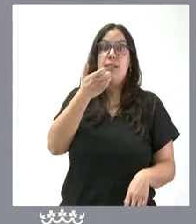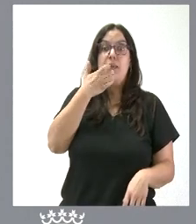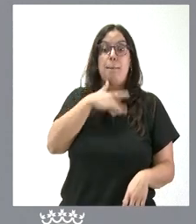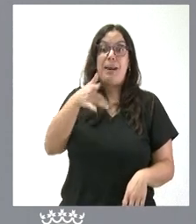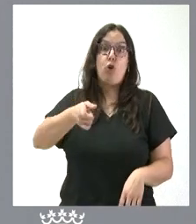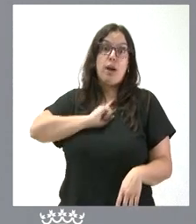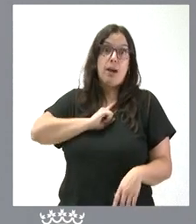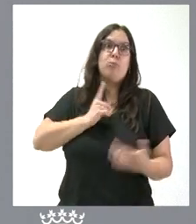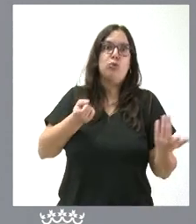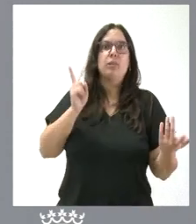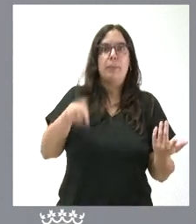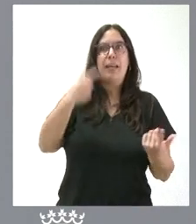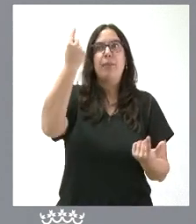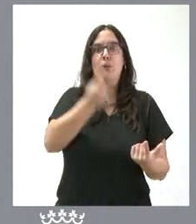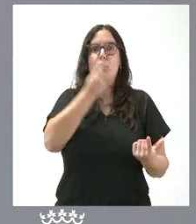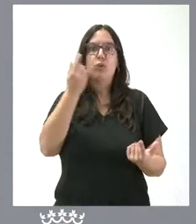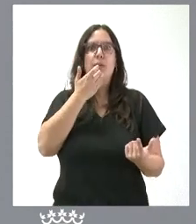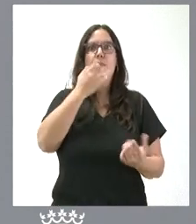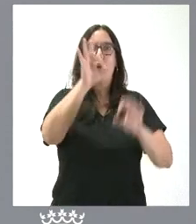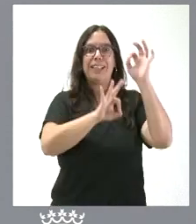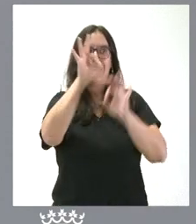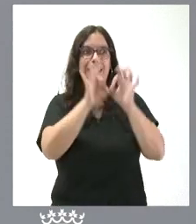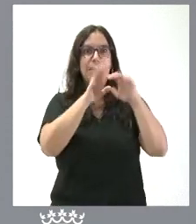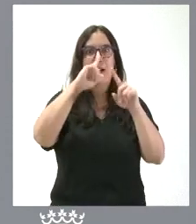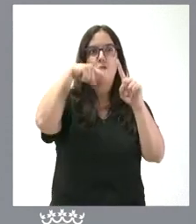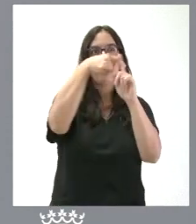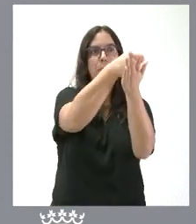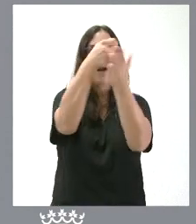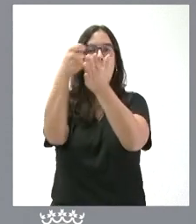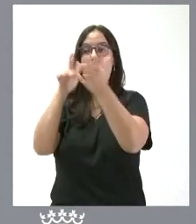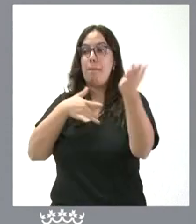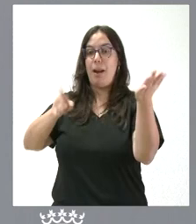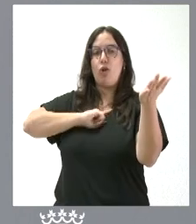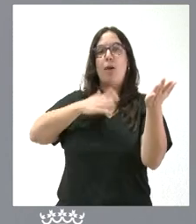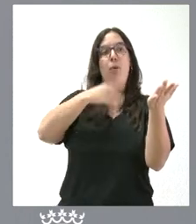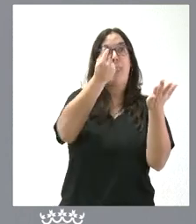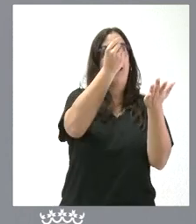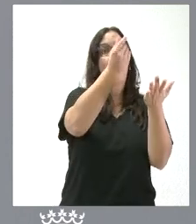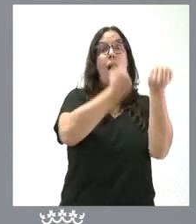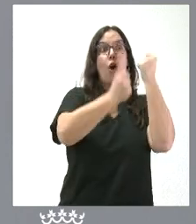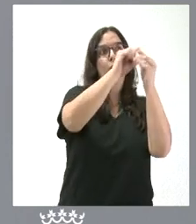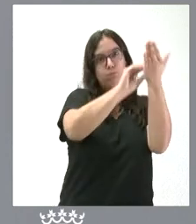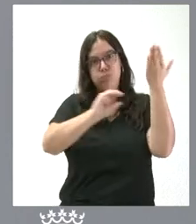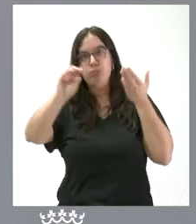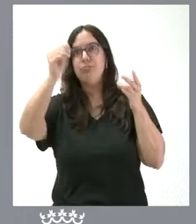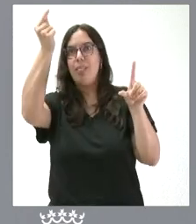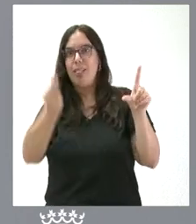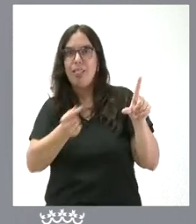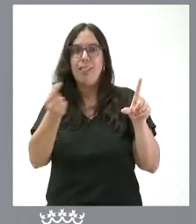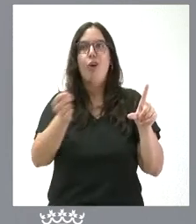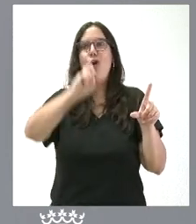lógicamente, una parte de los intereses por la deuda del próximo año lo podremos destinar a otras finalidades. Es verdad que se está hablando